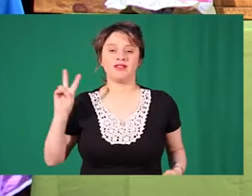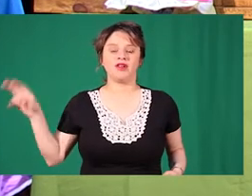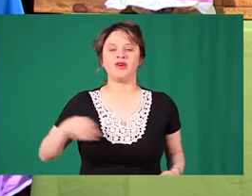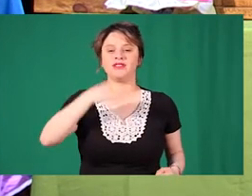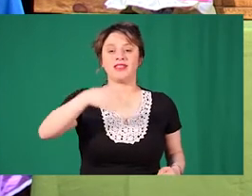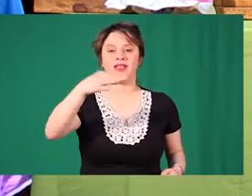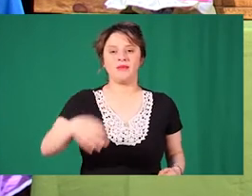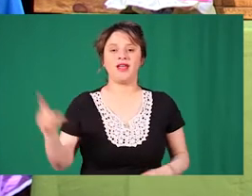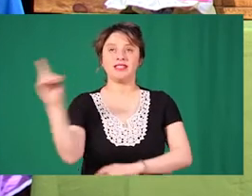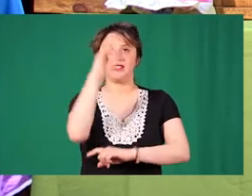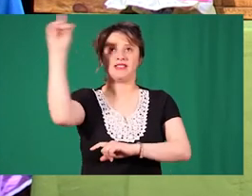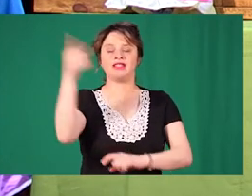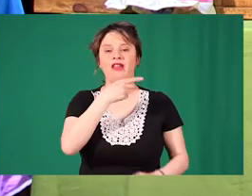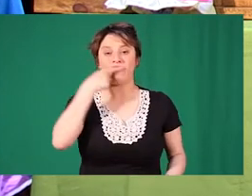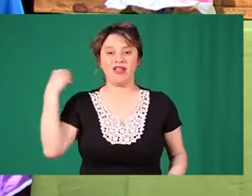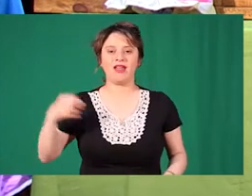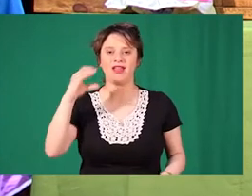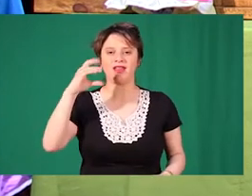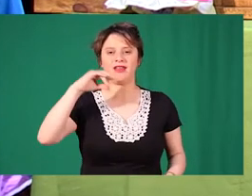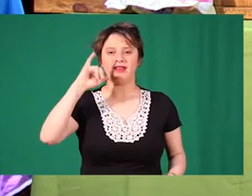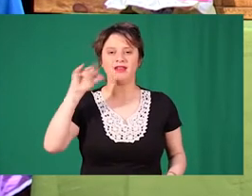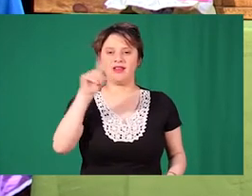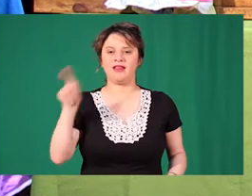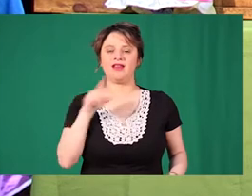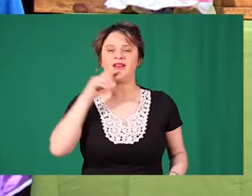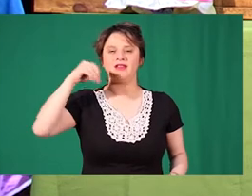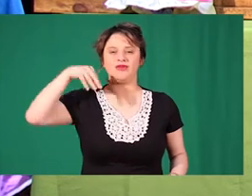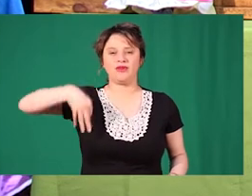La abeja y el Cristo fue Empecemos